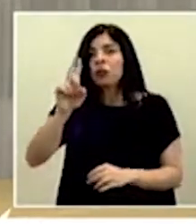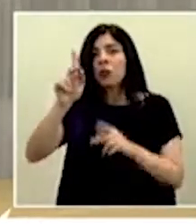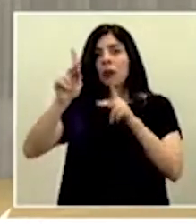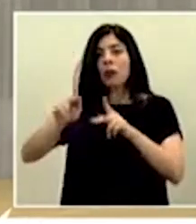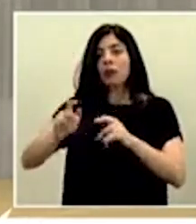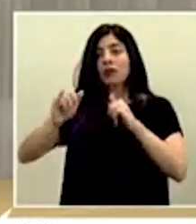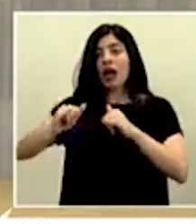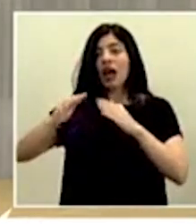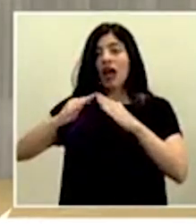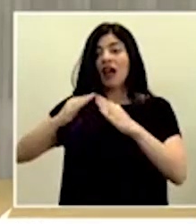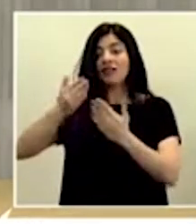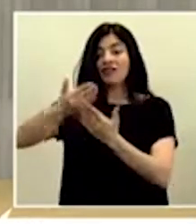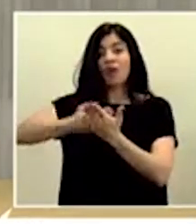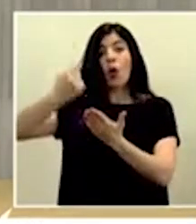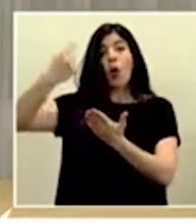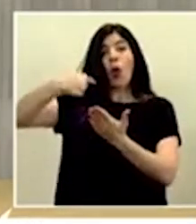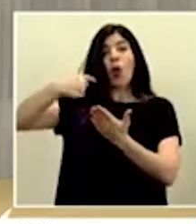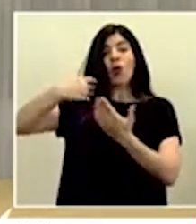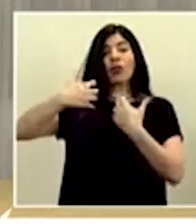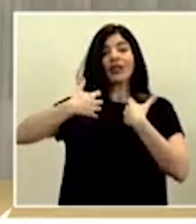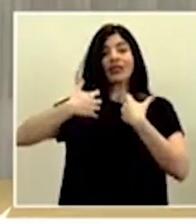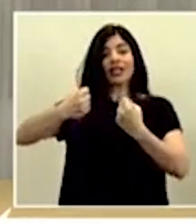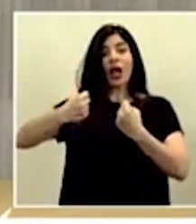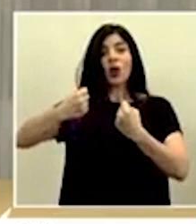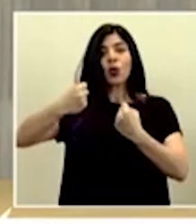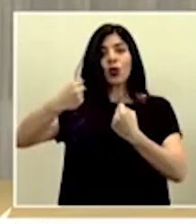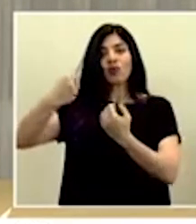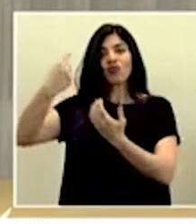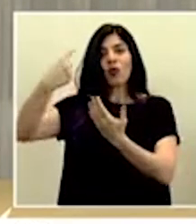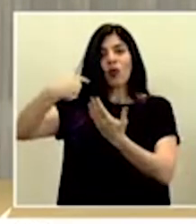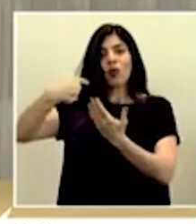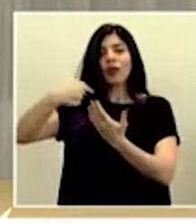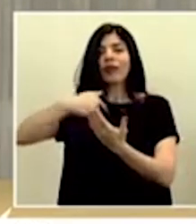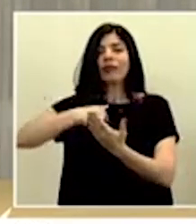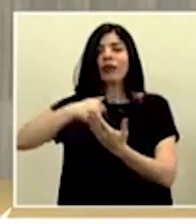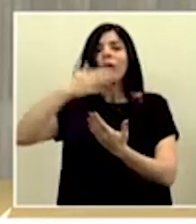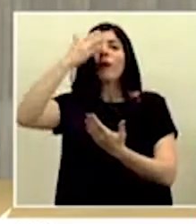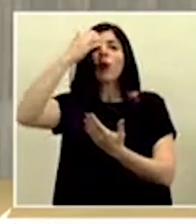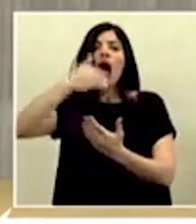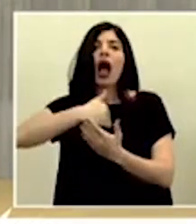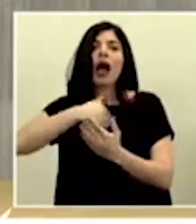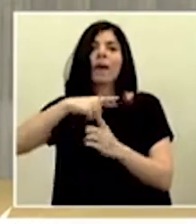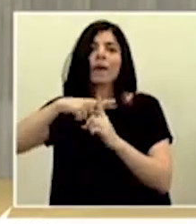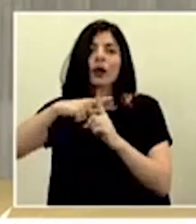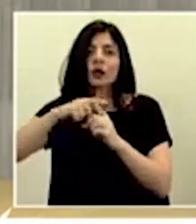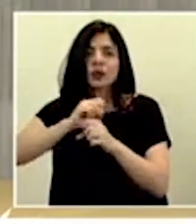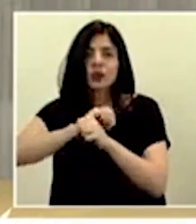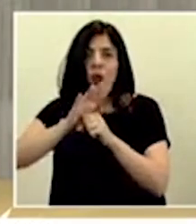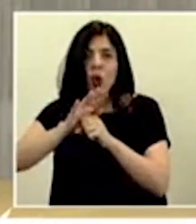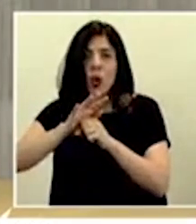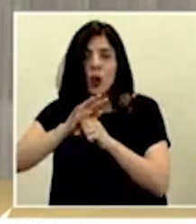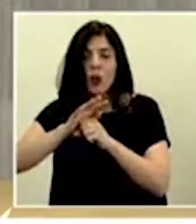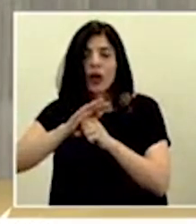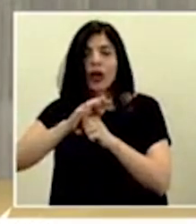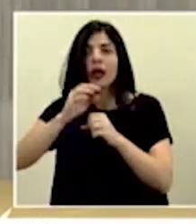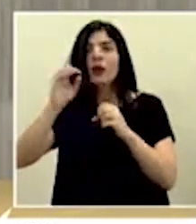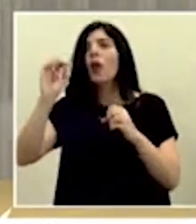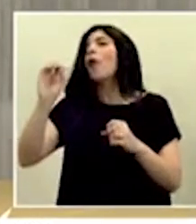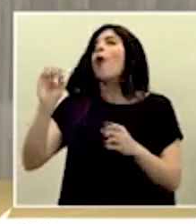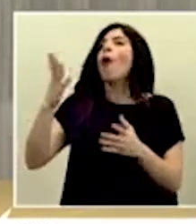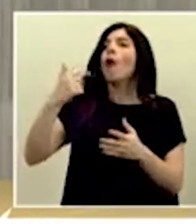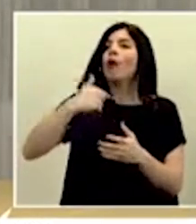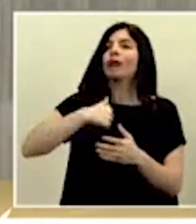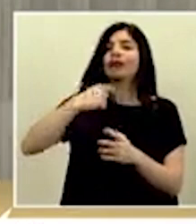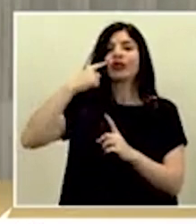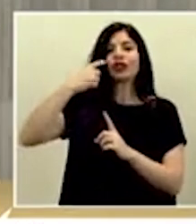con una orden sanitaria, ya sea porque tiene un diagnóstico positivo COVID-19 o